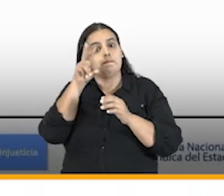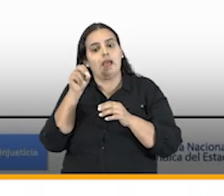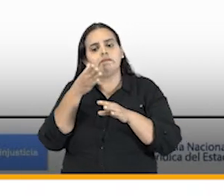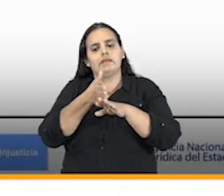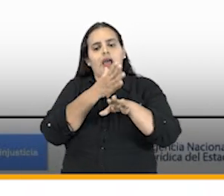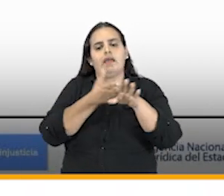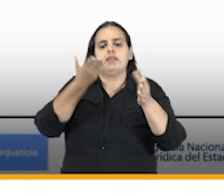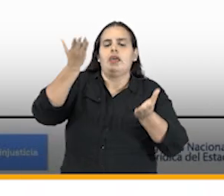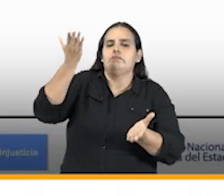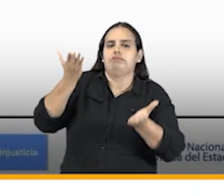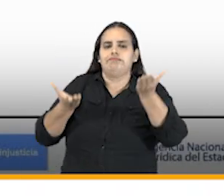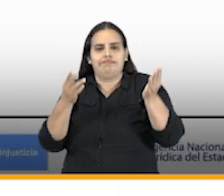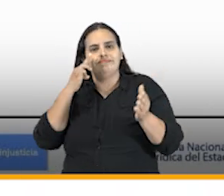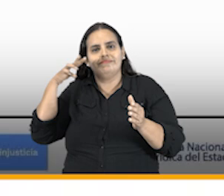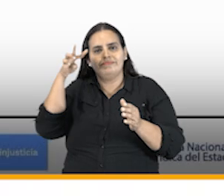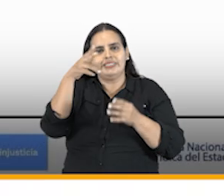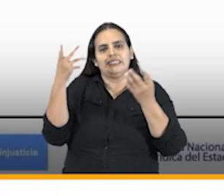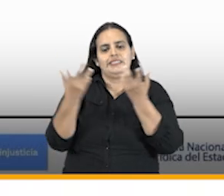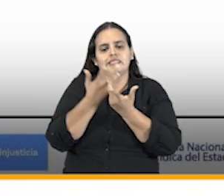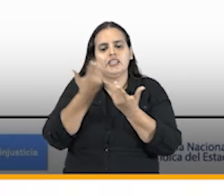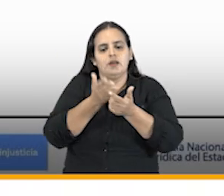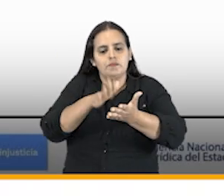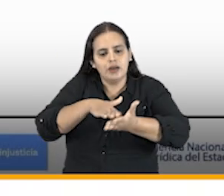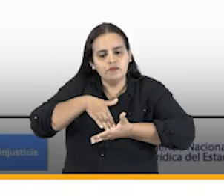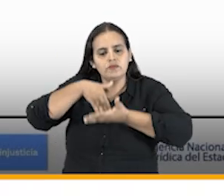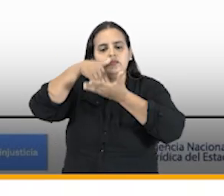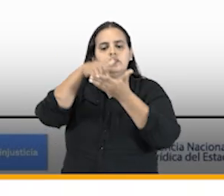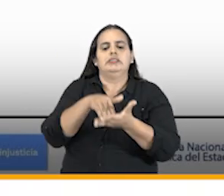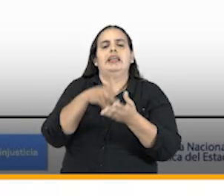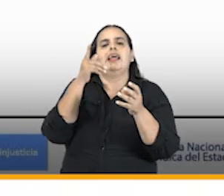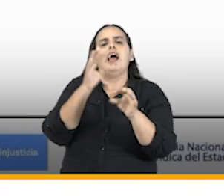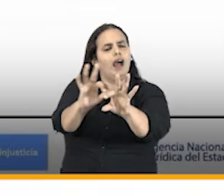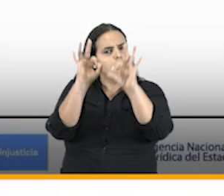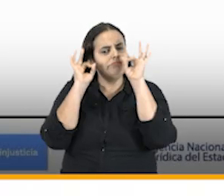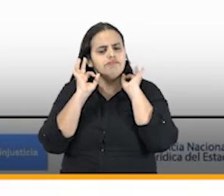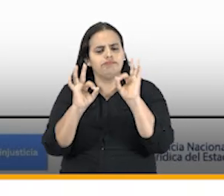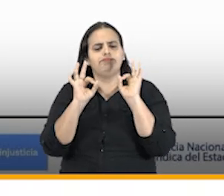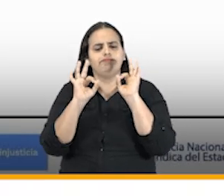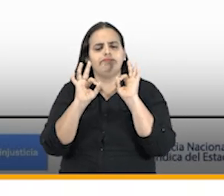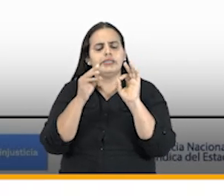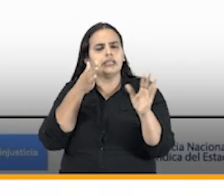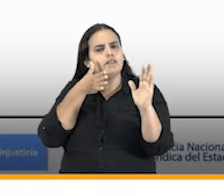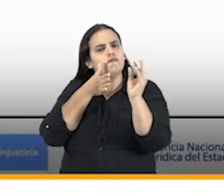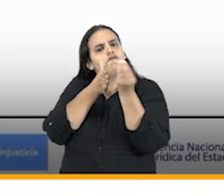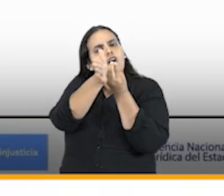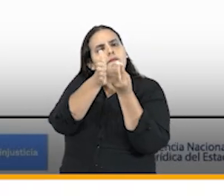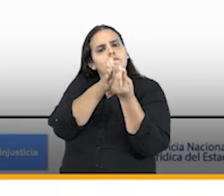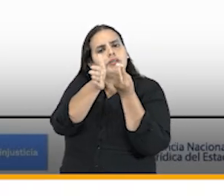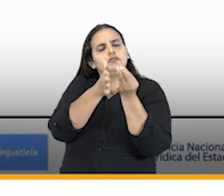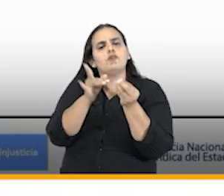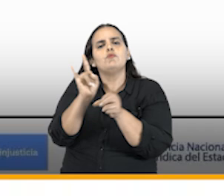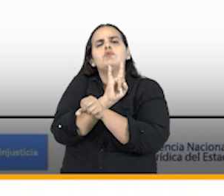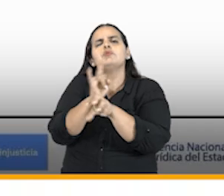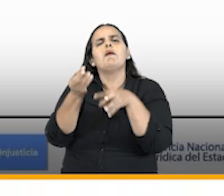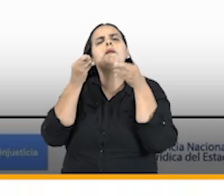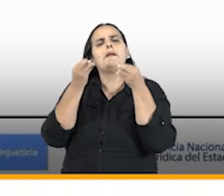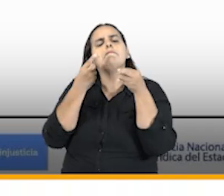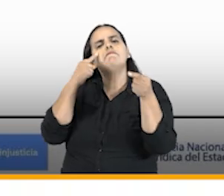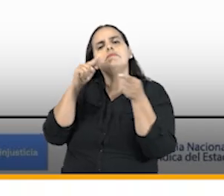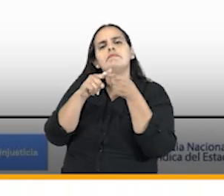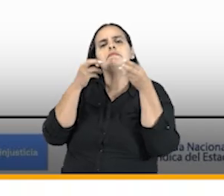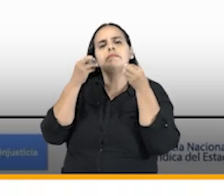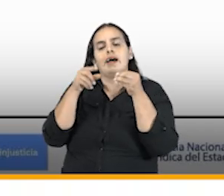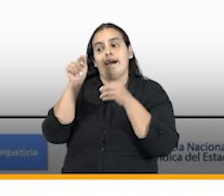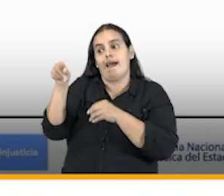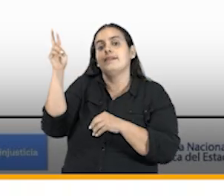esa consolidación del sistema a fortalecer la calidad de la información de el uso de la misma porque precisamente